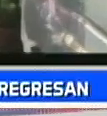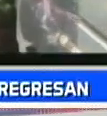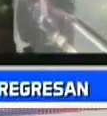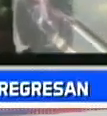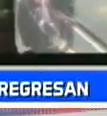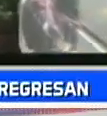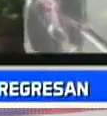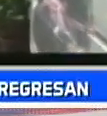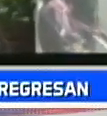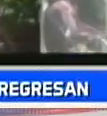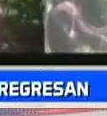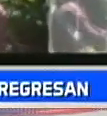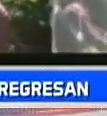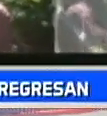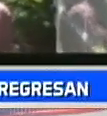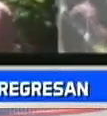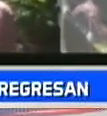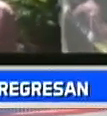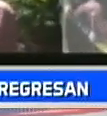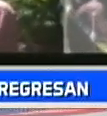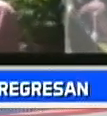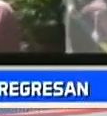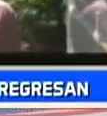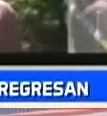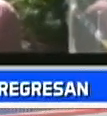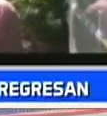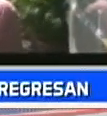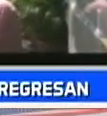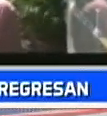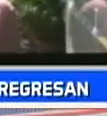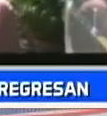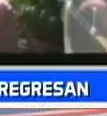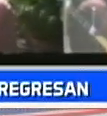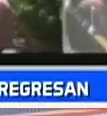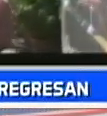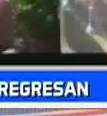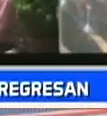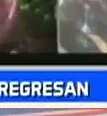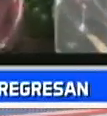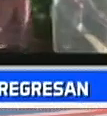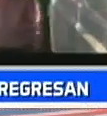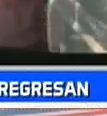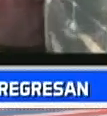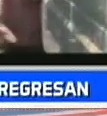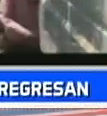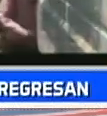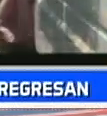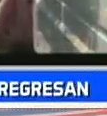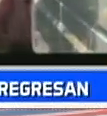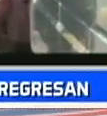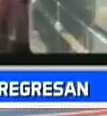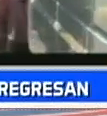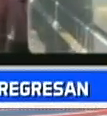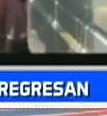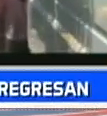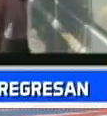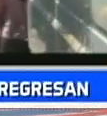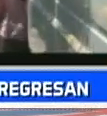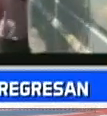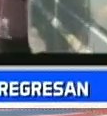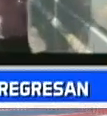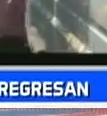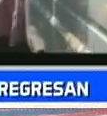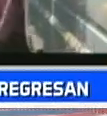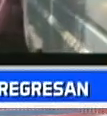Juramentación del primer vicepresidente de la Asamblea Nacional Constituyente. Constituyente Aristóbulo Isturi.